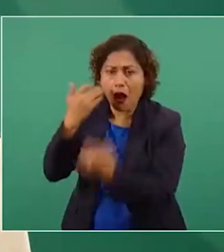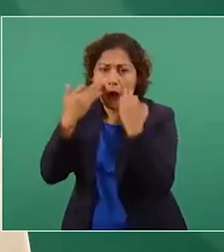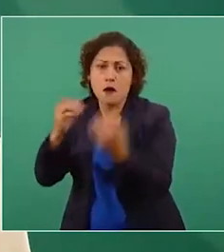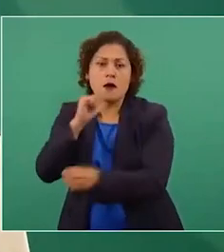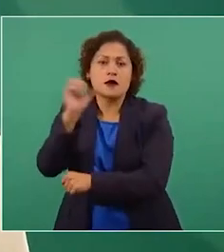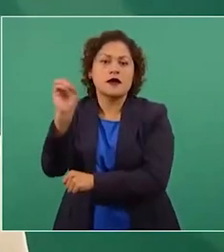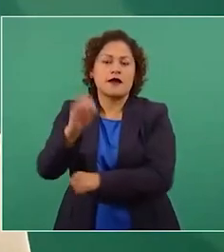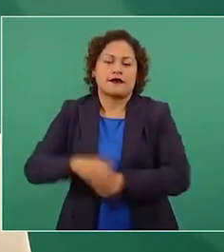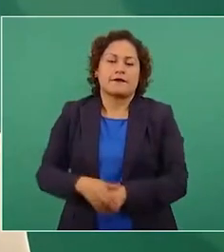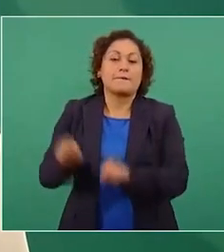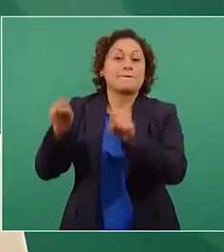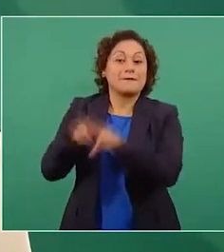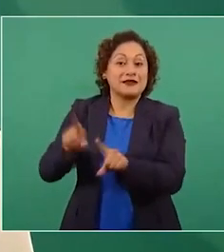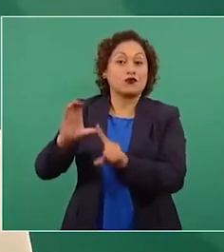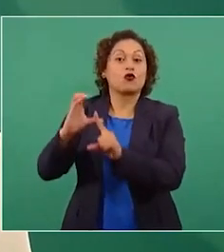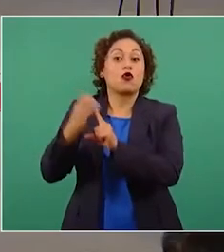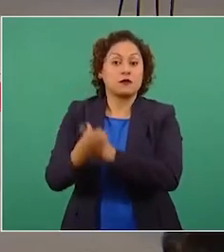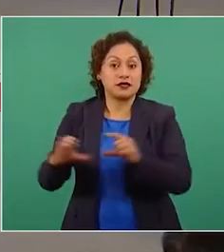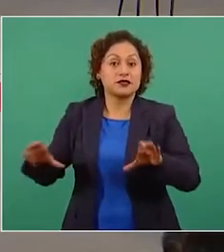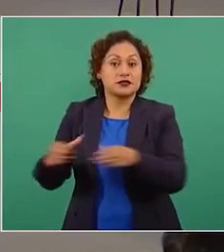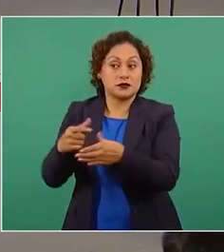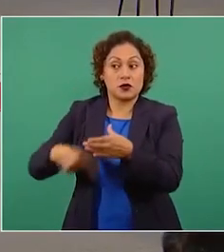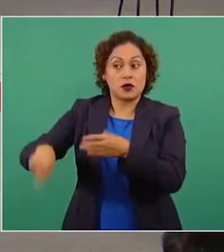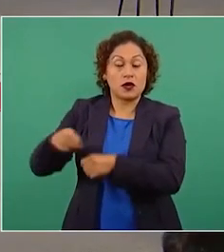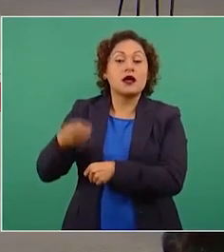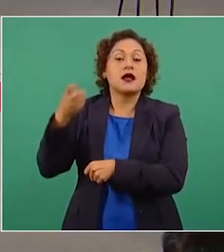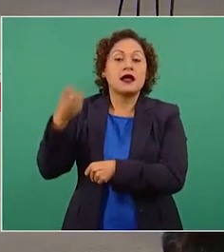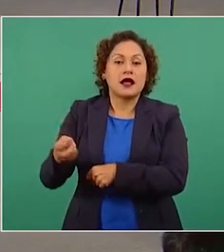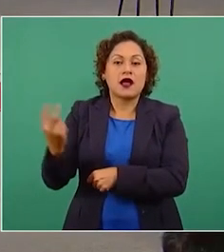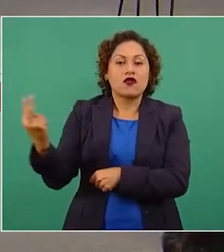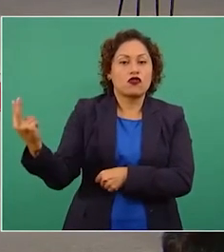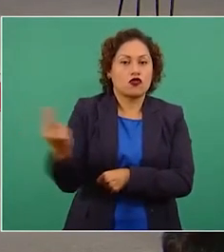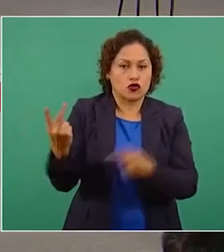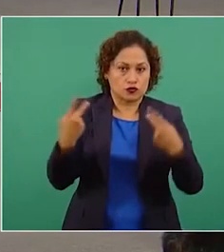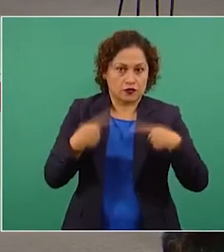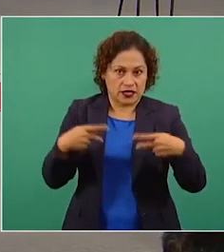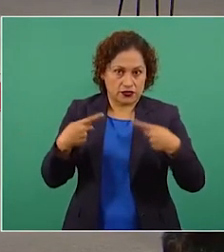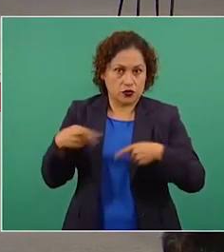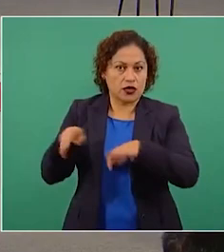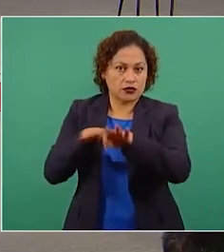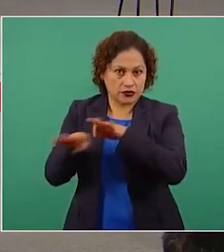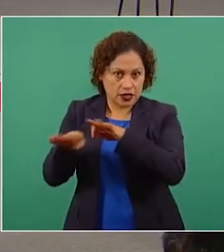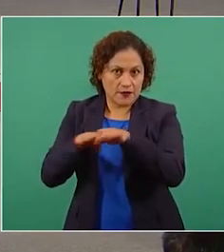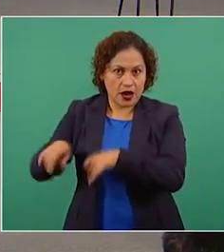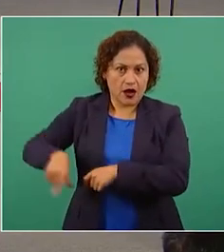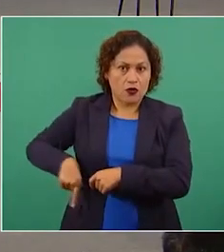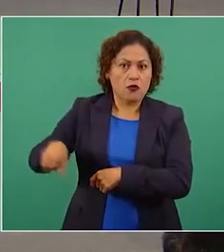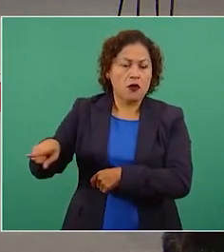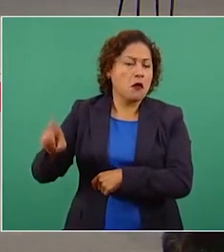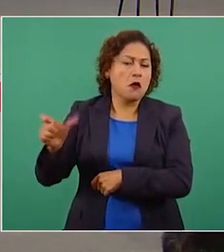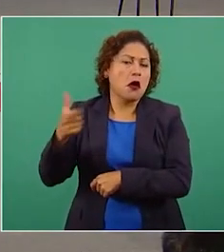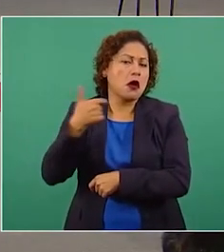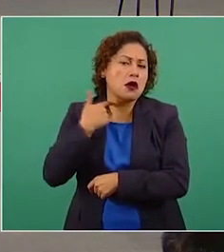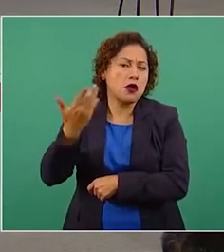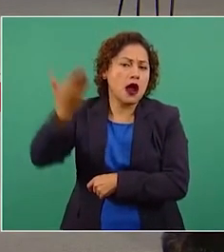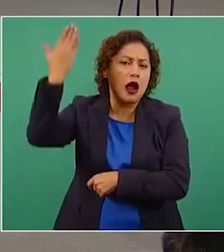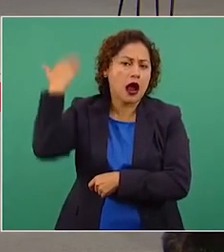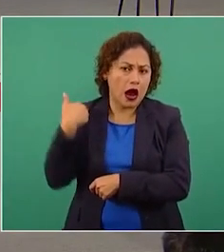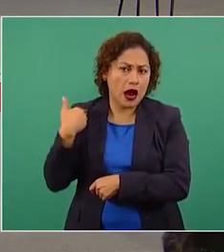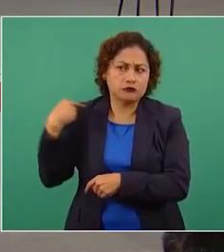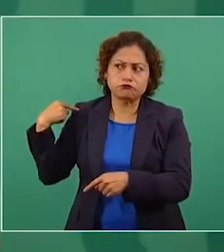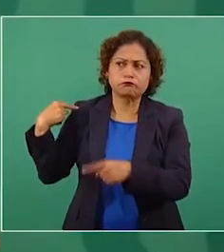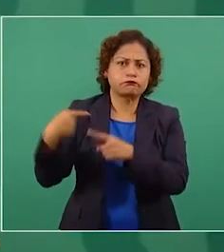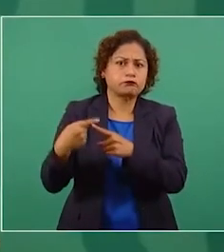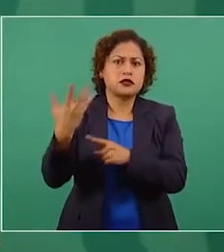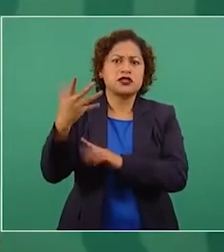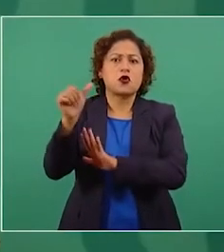Energía informa que dos de los funcionarios mencionados en la nota periodística ya no laboran en la comisión desde hace